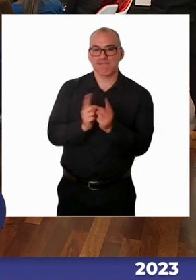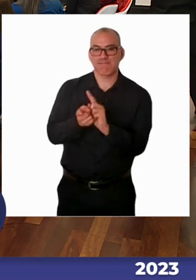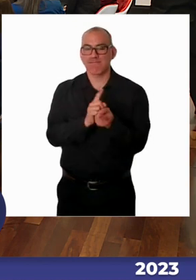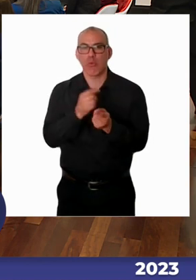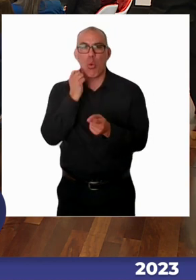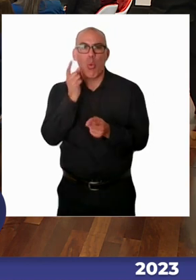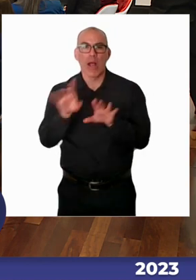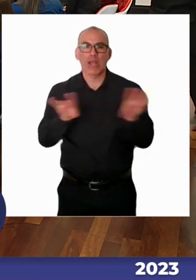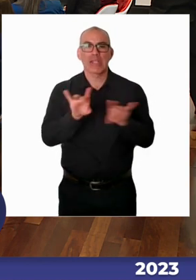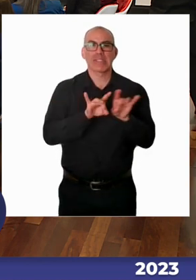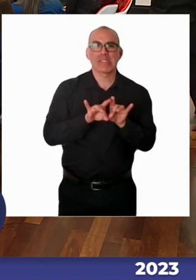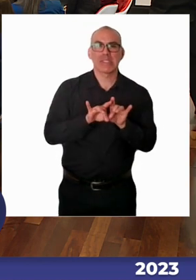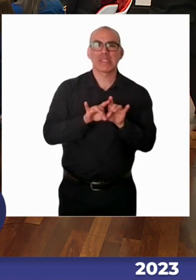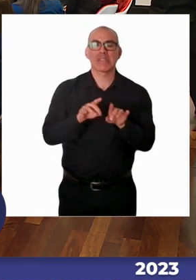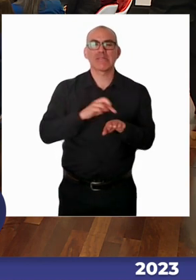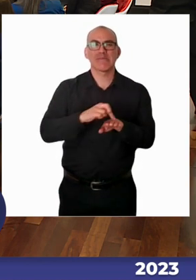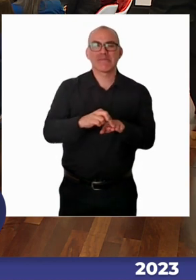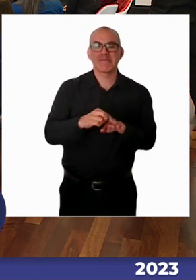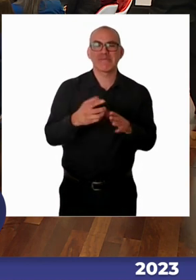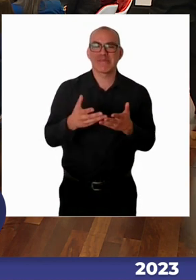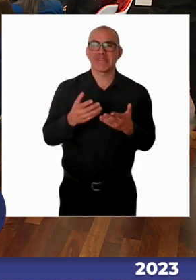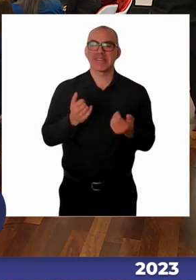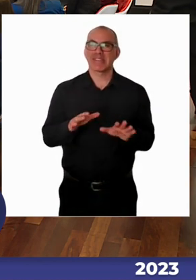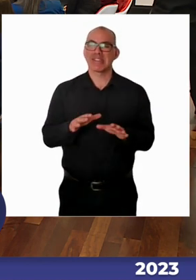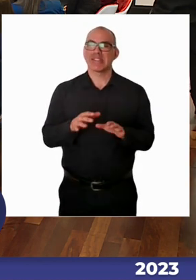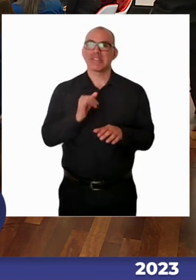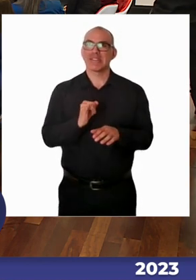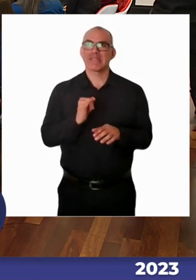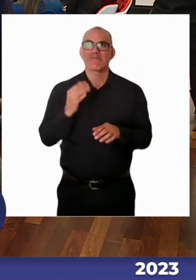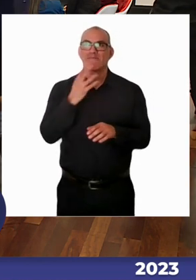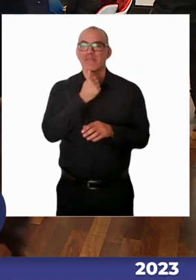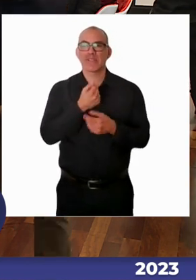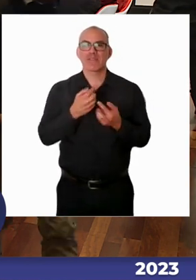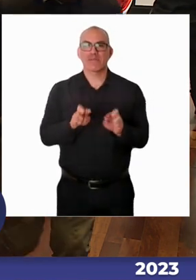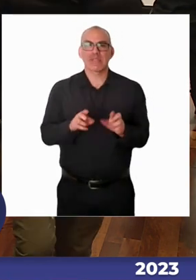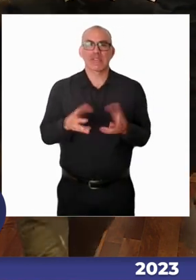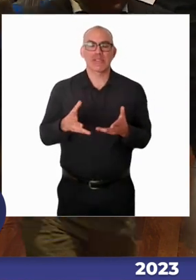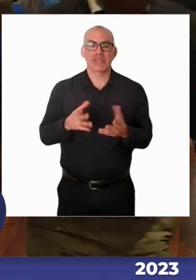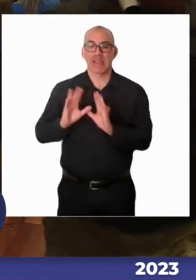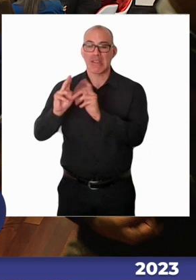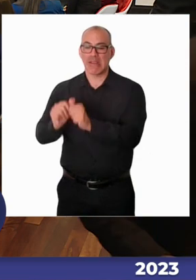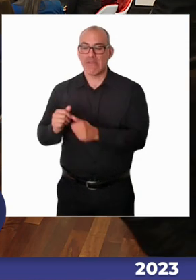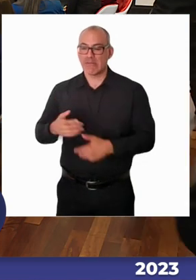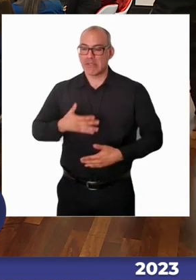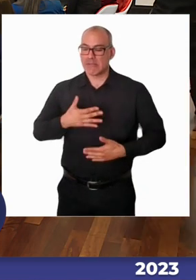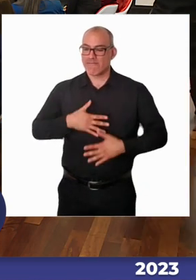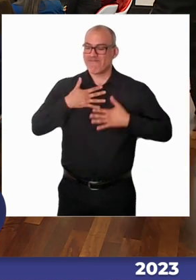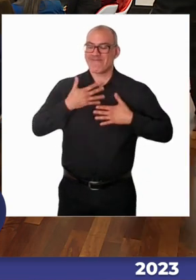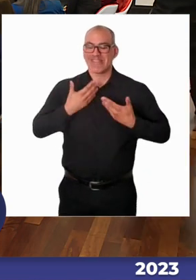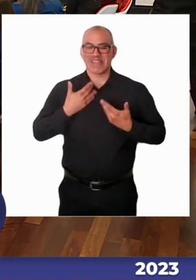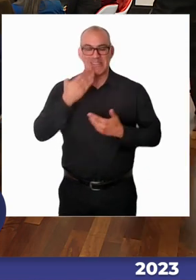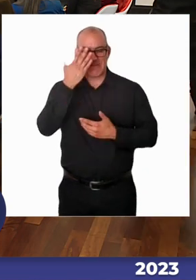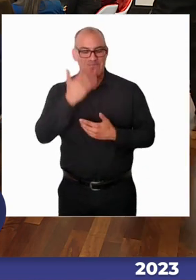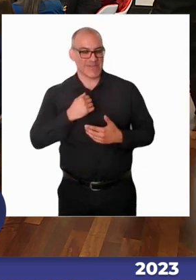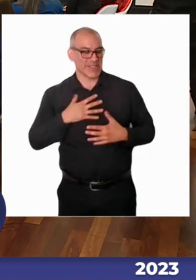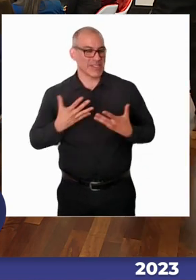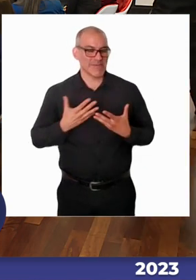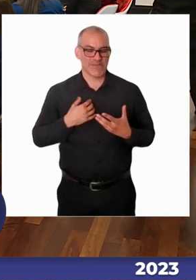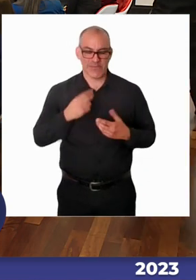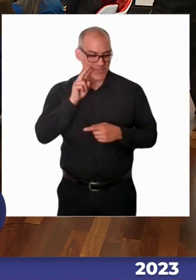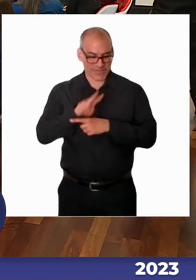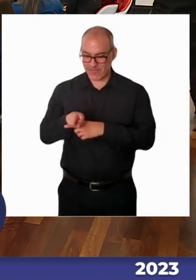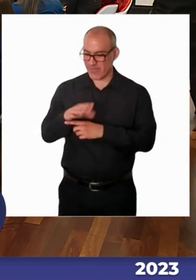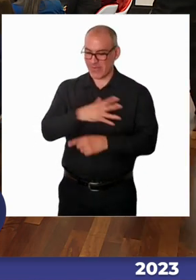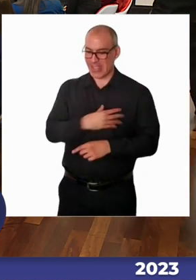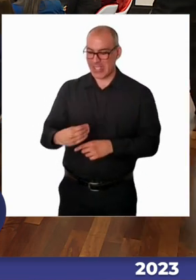escuchaba, Constanza, el alcalde cuando se empezó a implementar estos programas, y antes de esa implementación, uno siempre